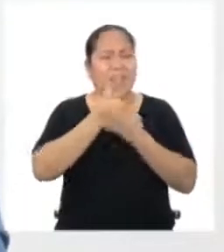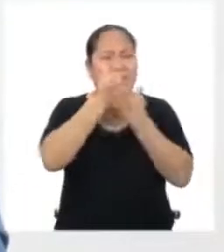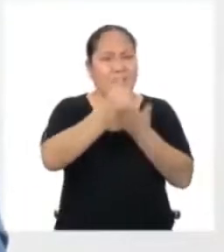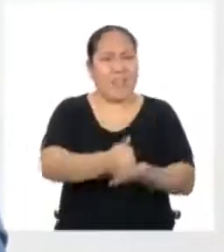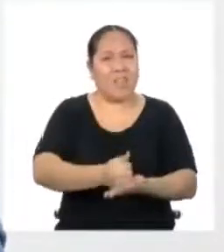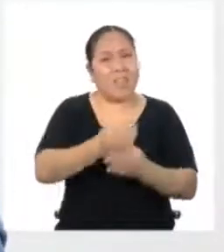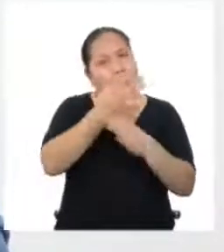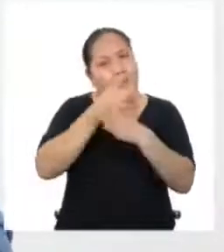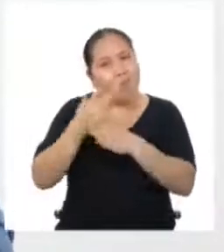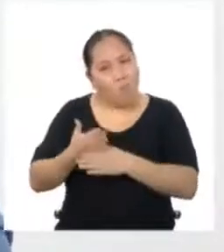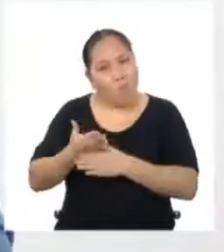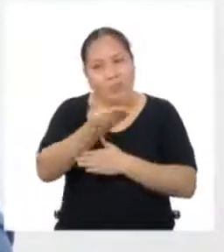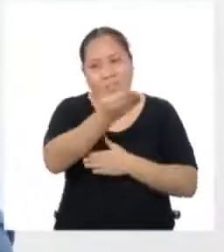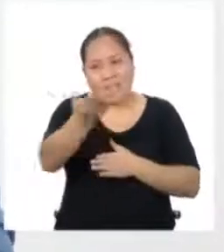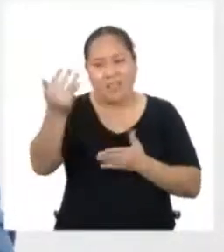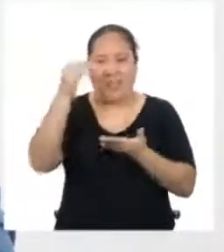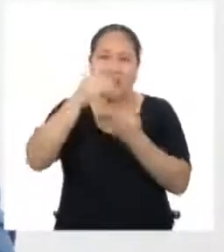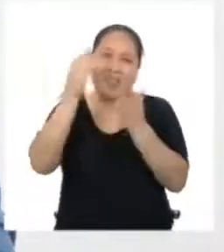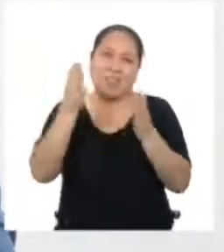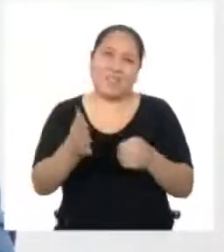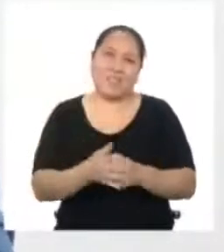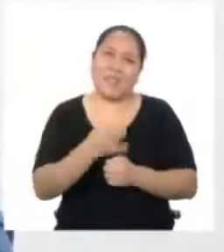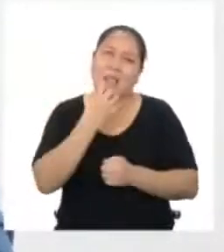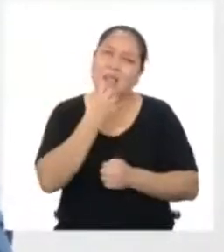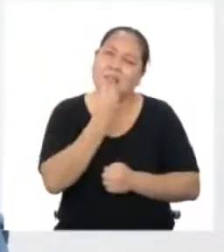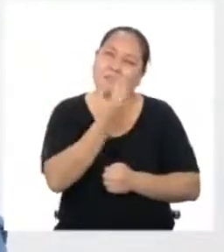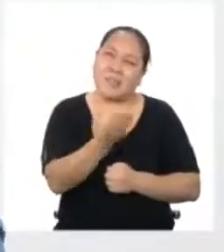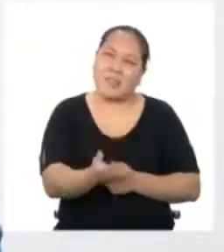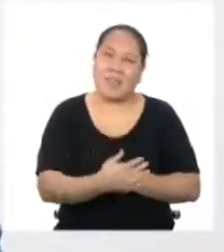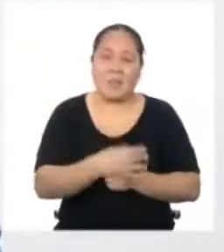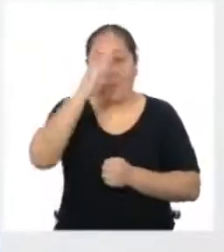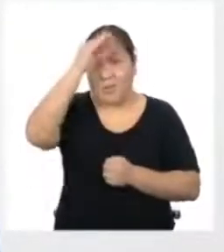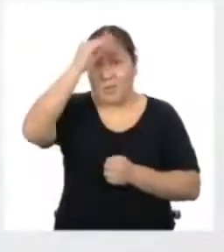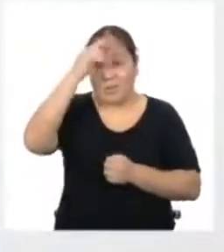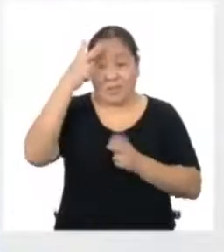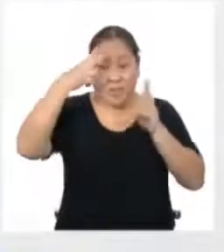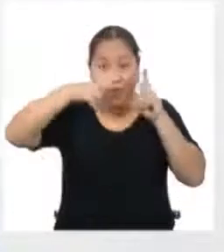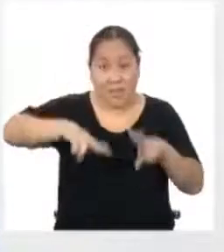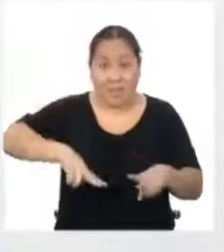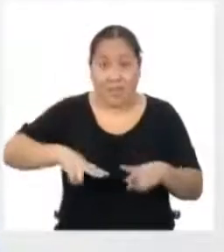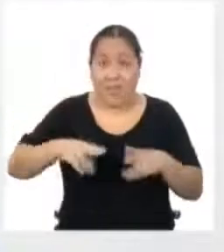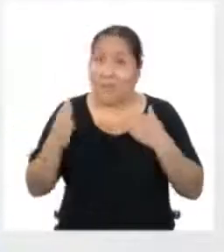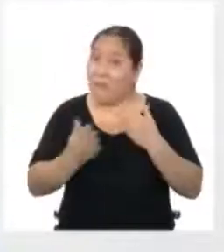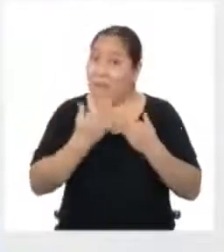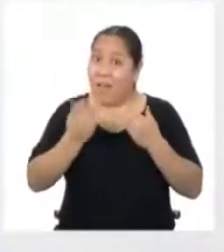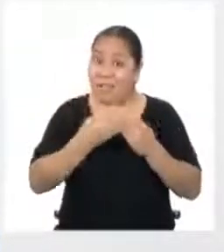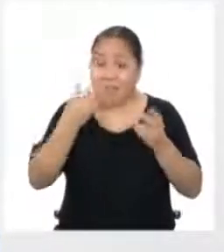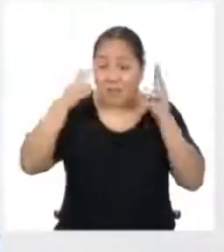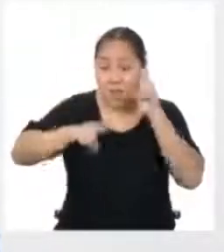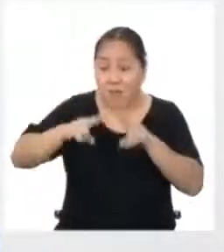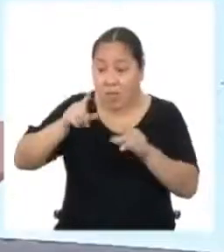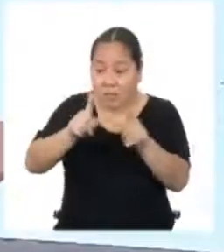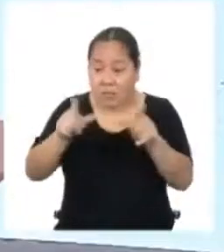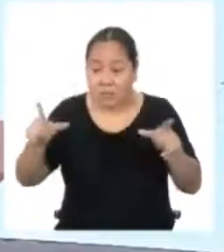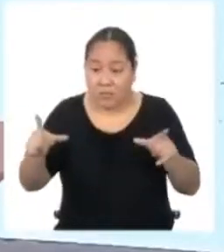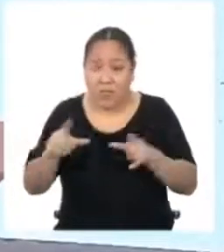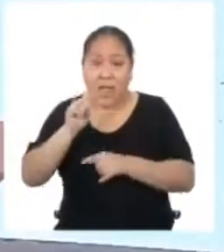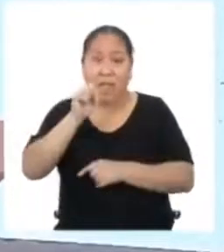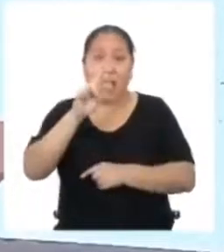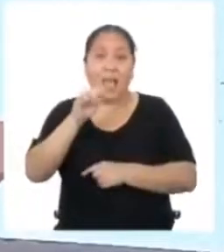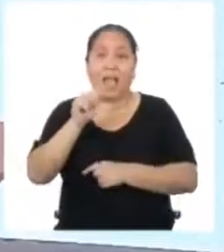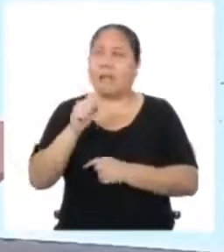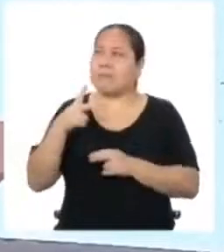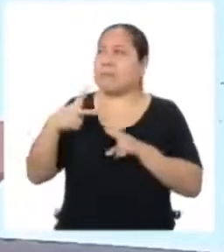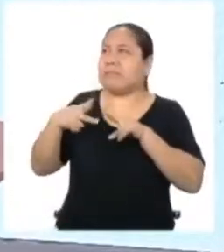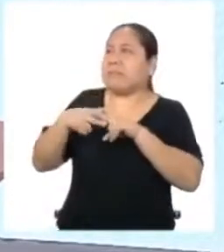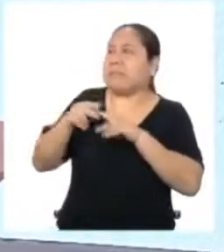estudiantes a quienes extraño tanto Chicas y chicos ¿Ya vieron lo sencillo que es calcular el área de las figuras geométricas? Disculpa